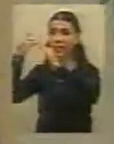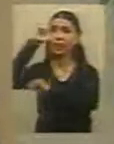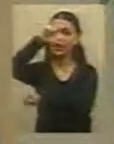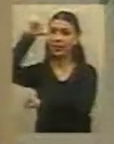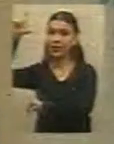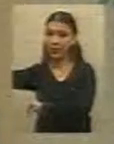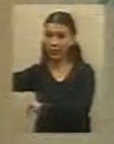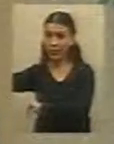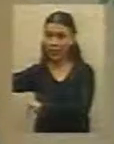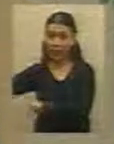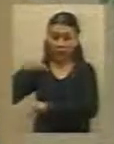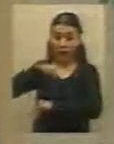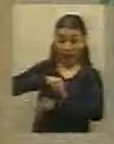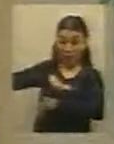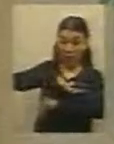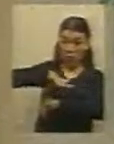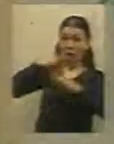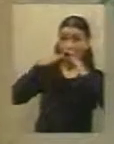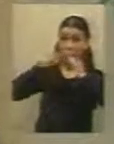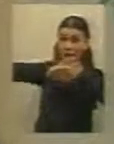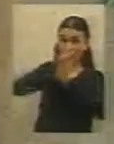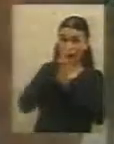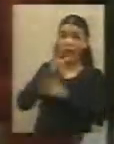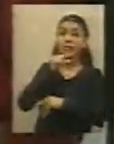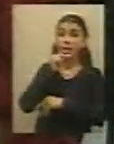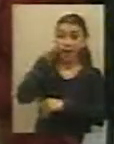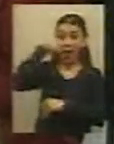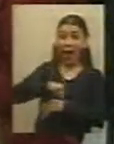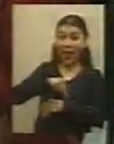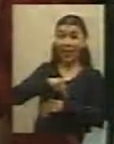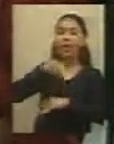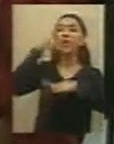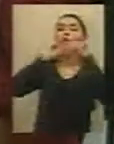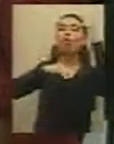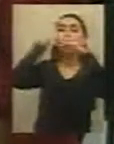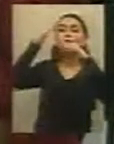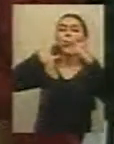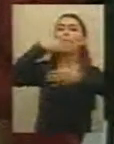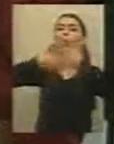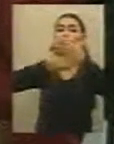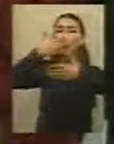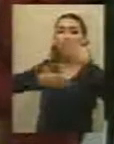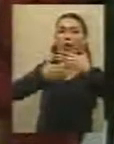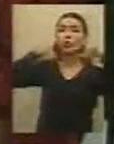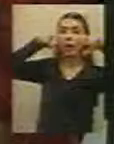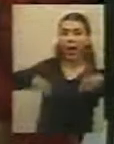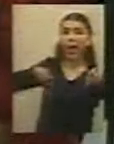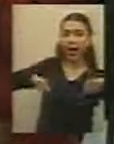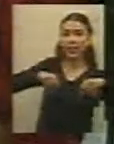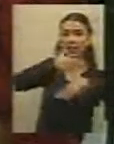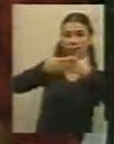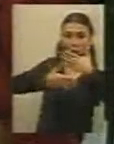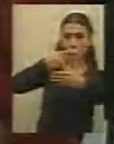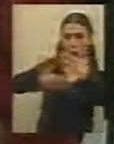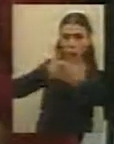verde desde la administración de la finca El Pongo. Lo que estaban pidiendo. Exactamente, lo que estaban pidiendo. Pero a su vez, también queremos decirles dos